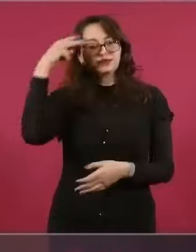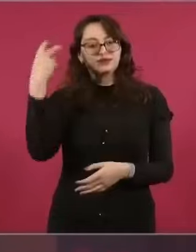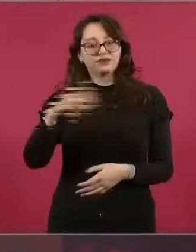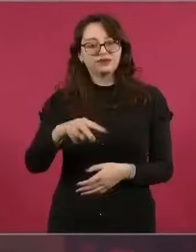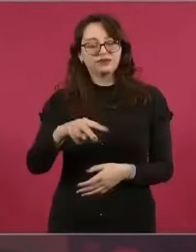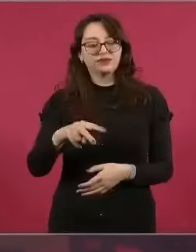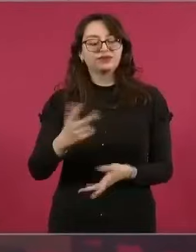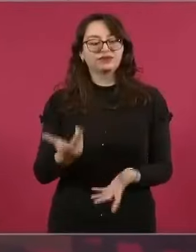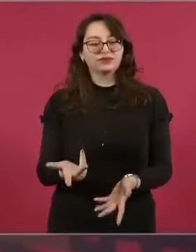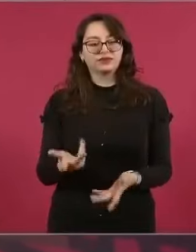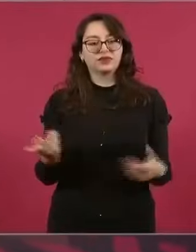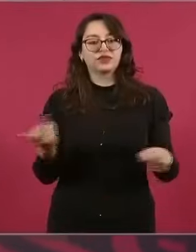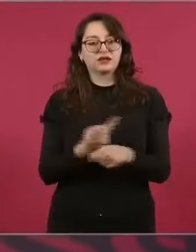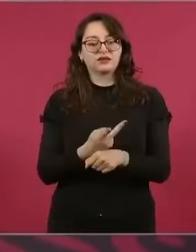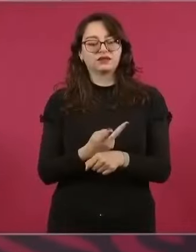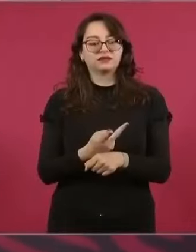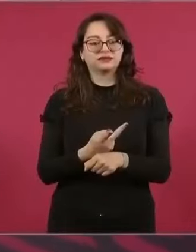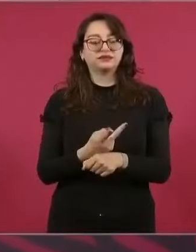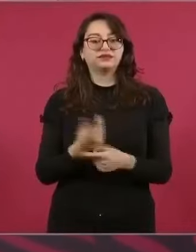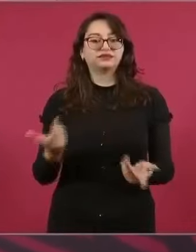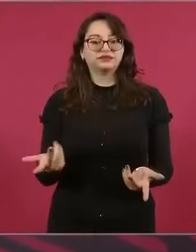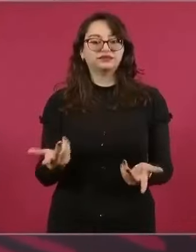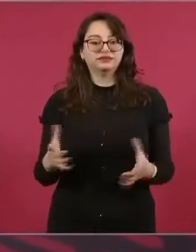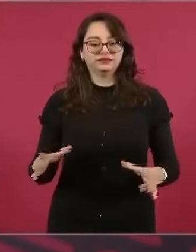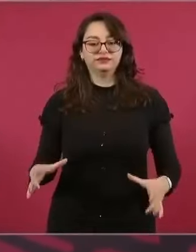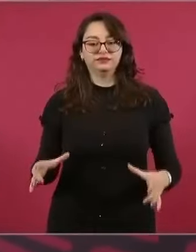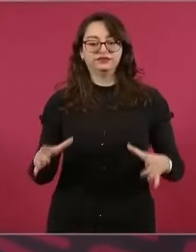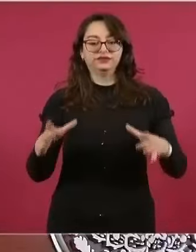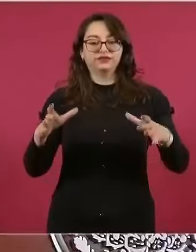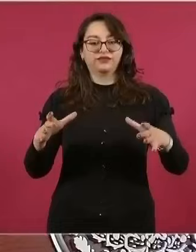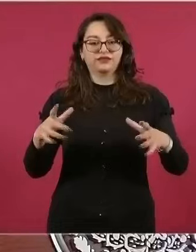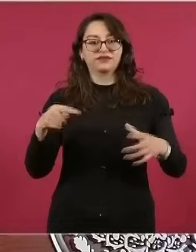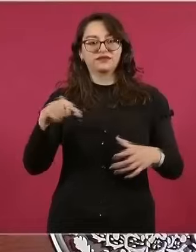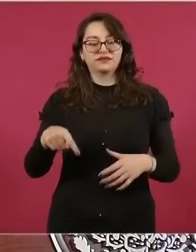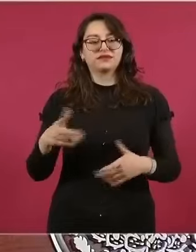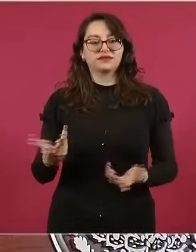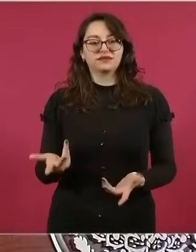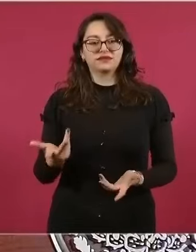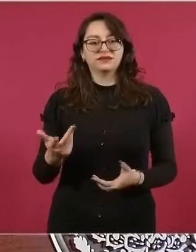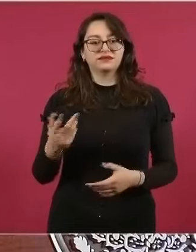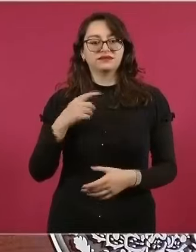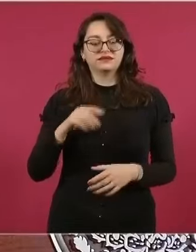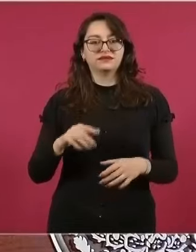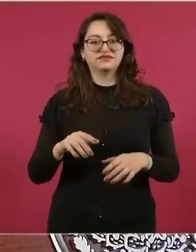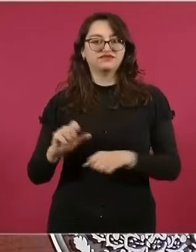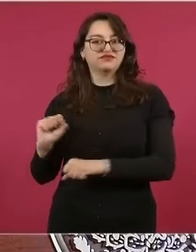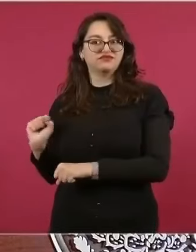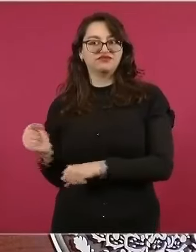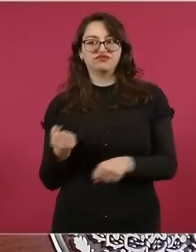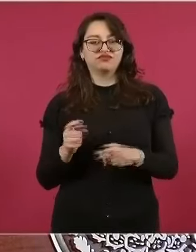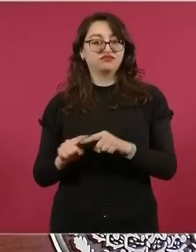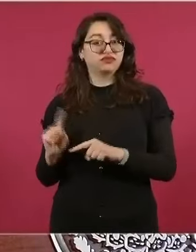la bola vuela más de lo normal, no es como el nivel del mar.